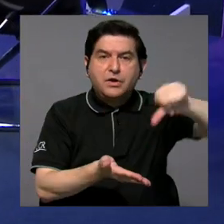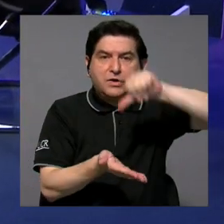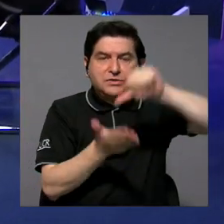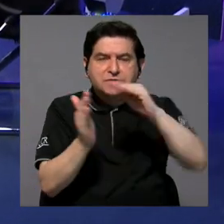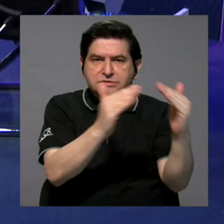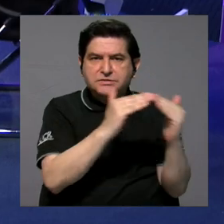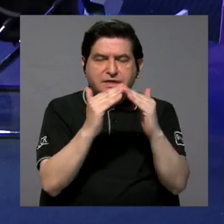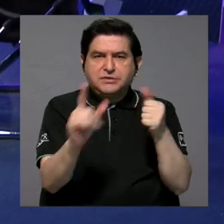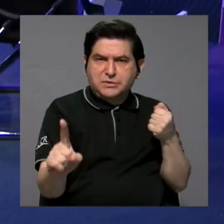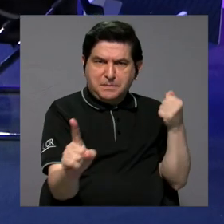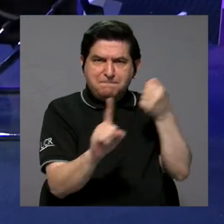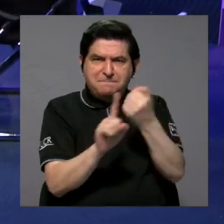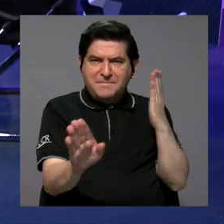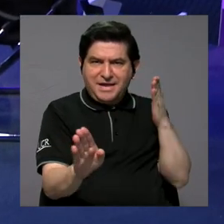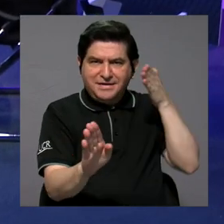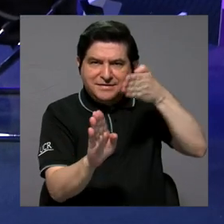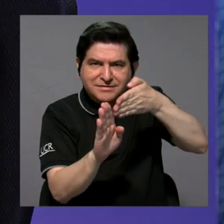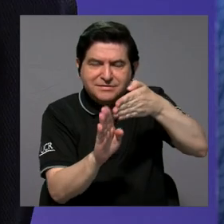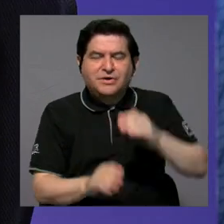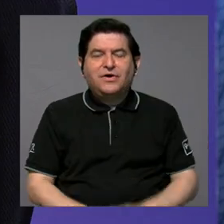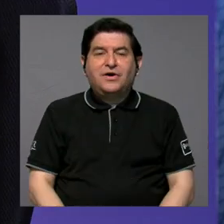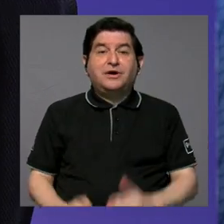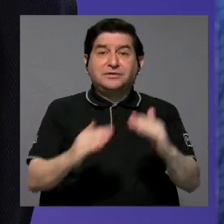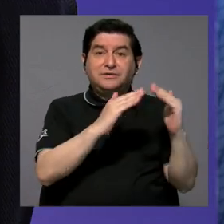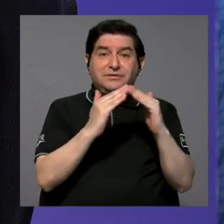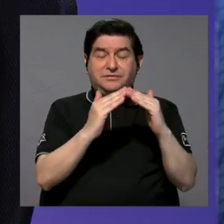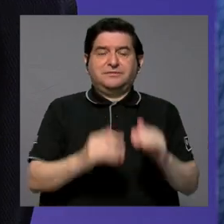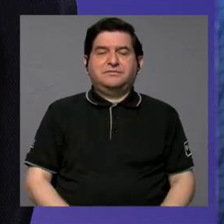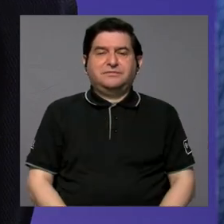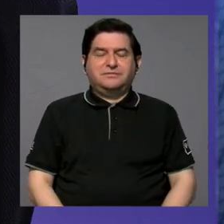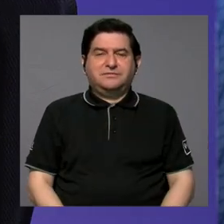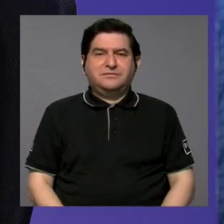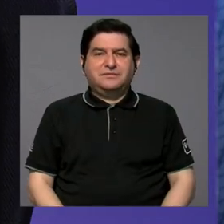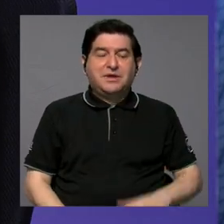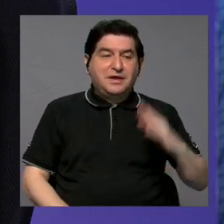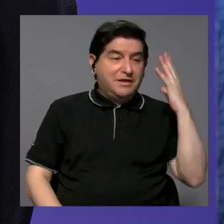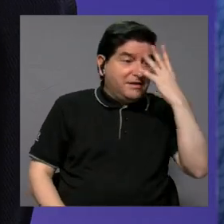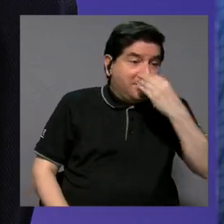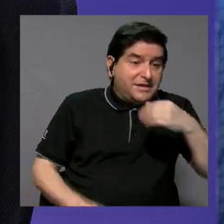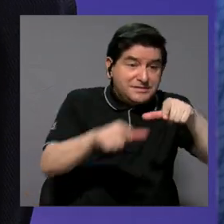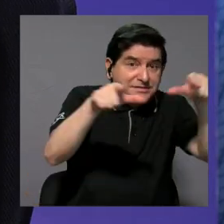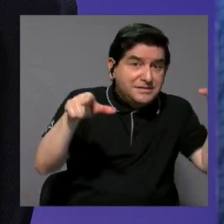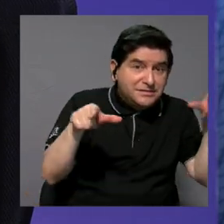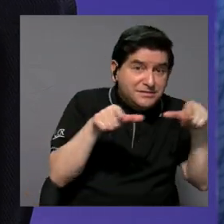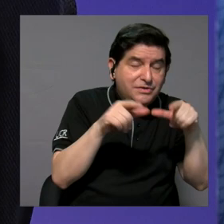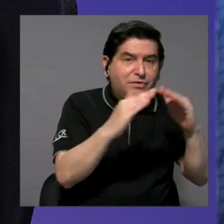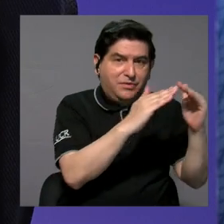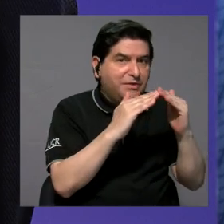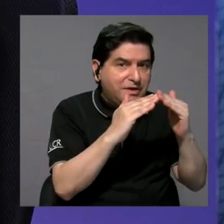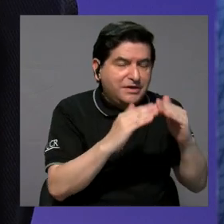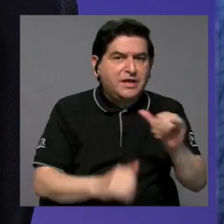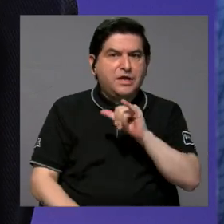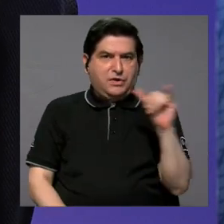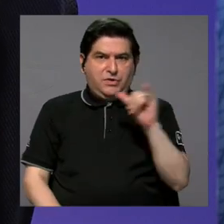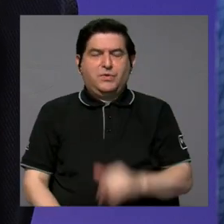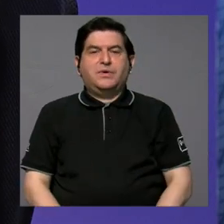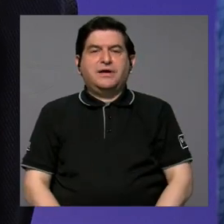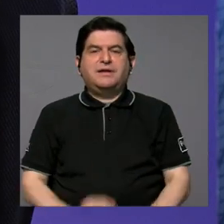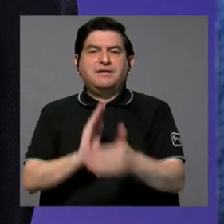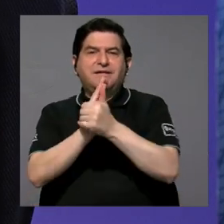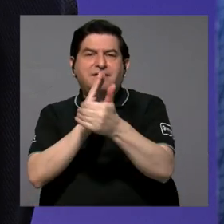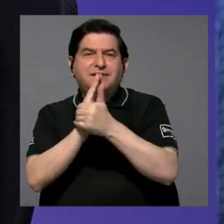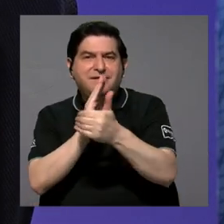cívico iba a hacer un impacto directo en la comunidad, tanto desde la parte estética del barrio, del lugar, como de las